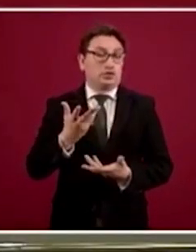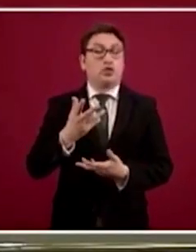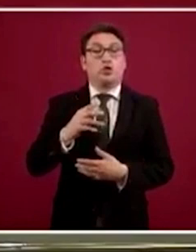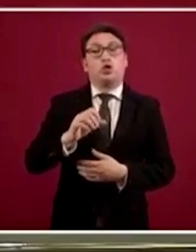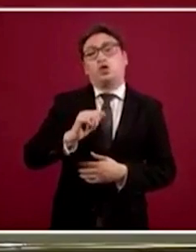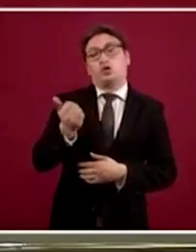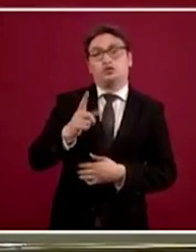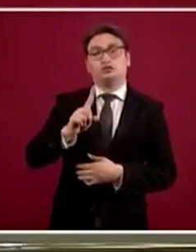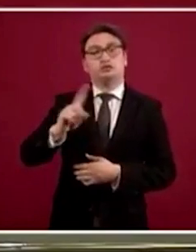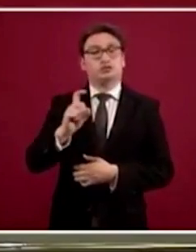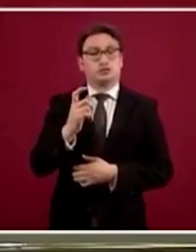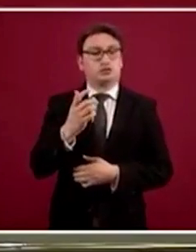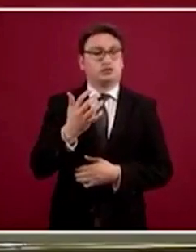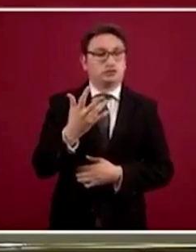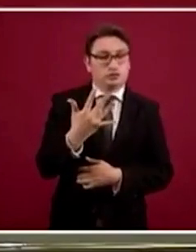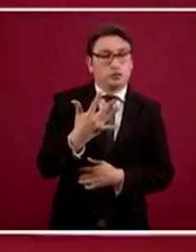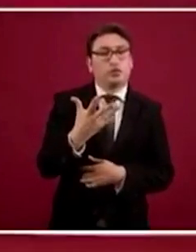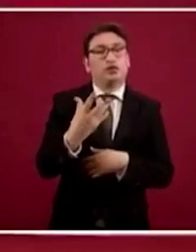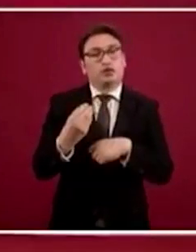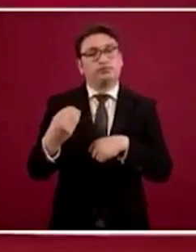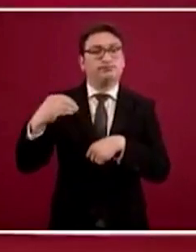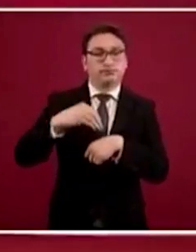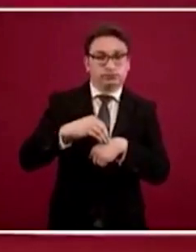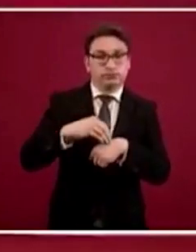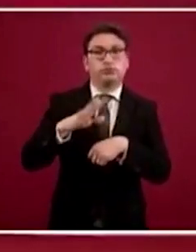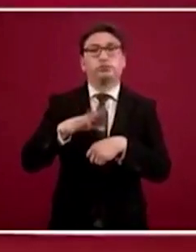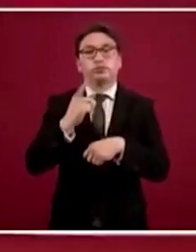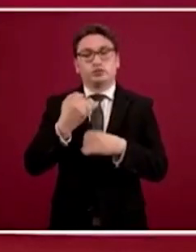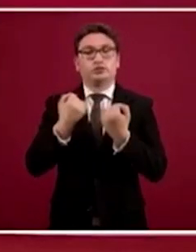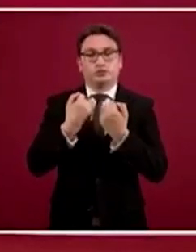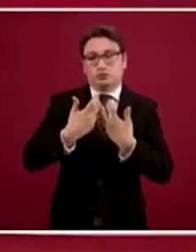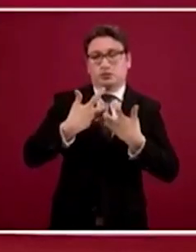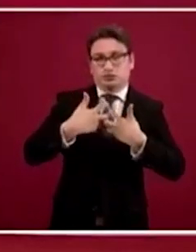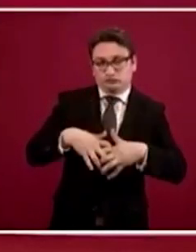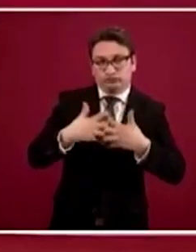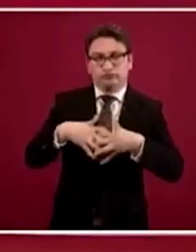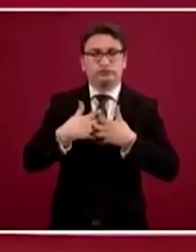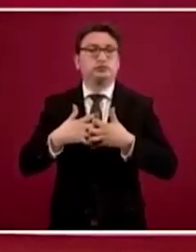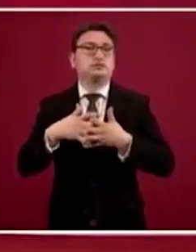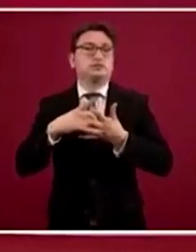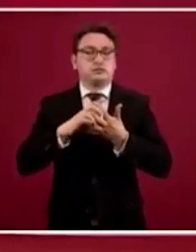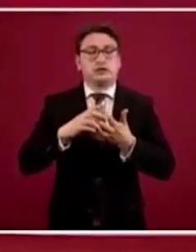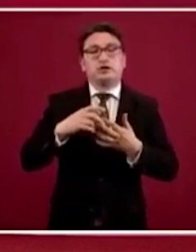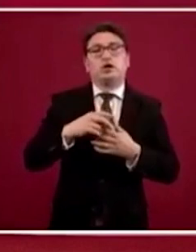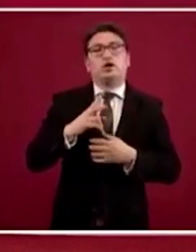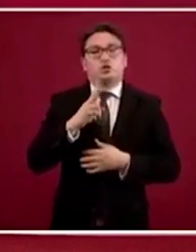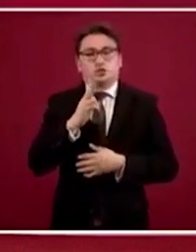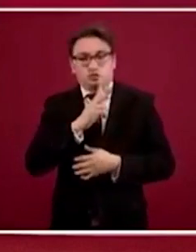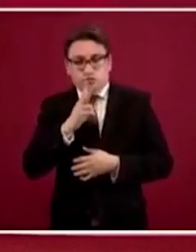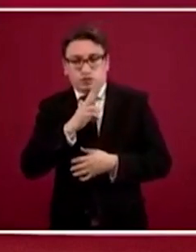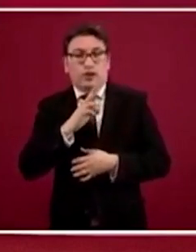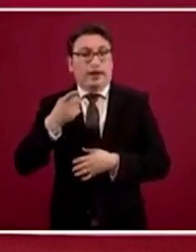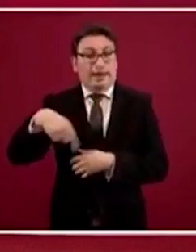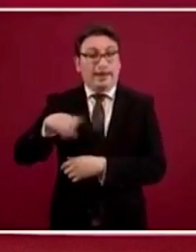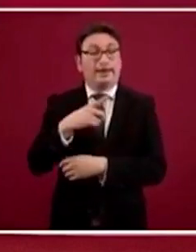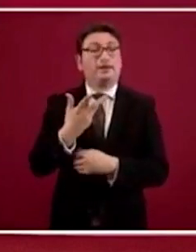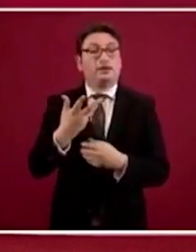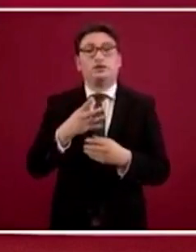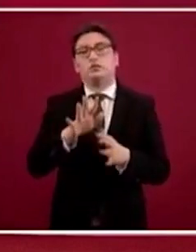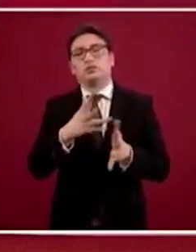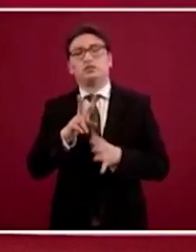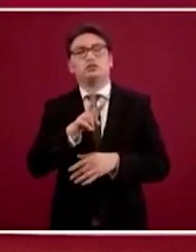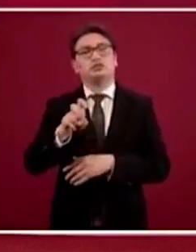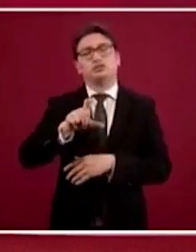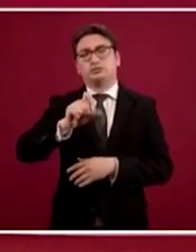150 que se van a agregar con la llegada de los ventiladores, podríamos tener como entre 220,